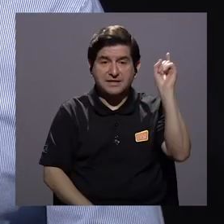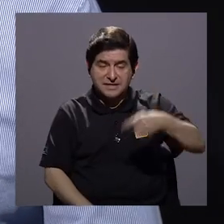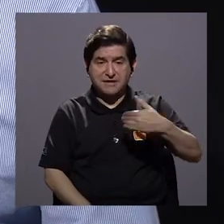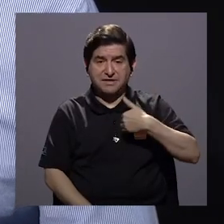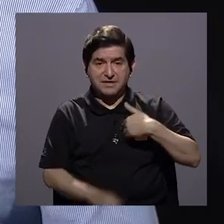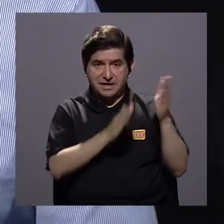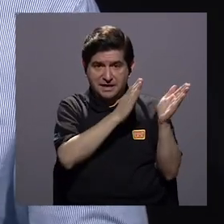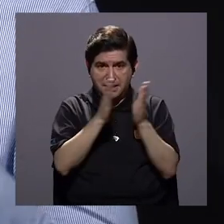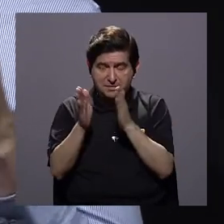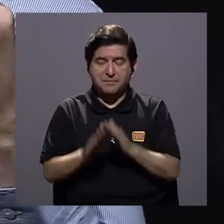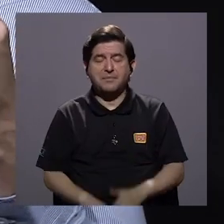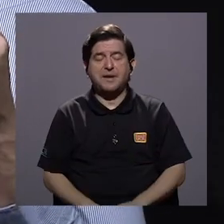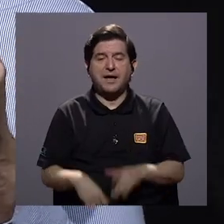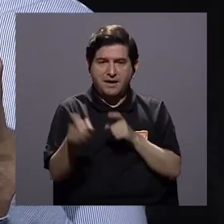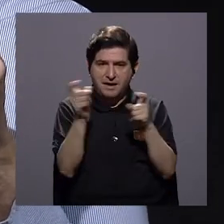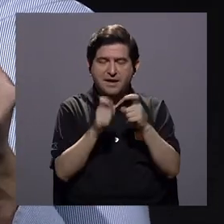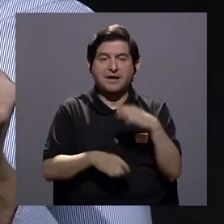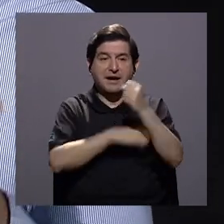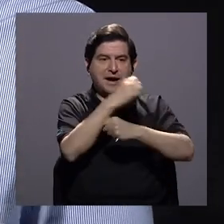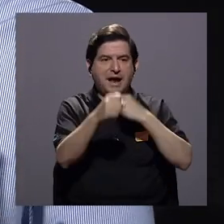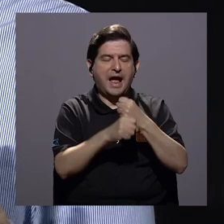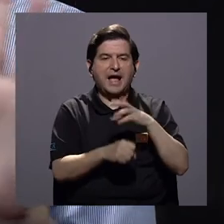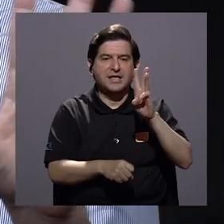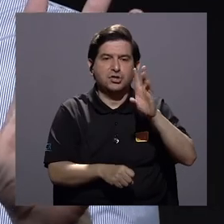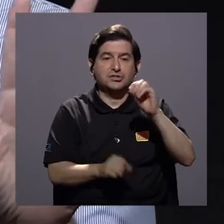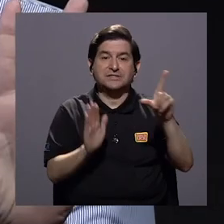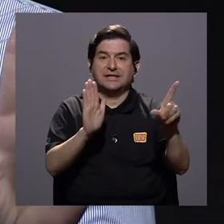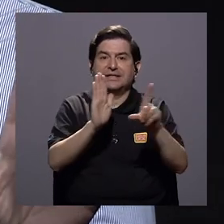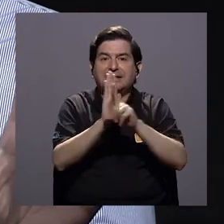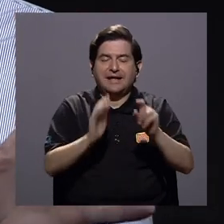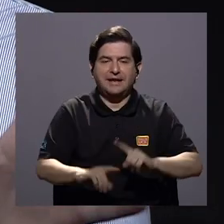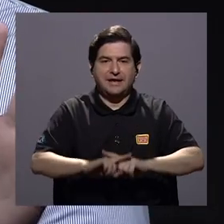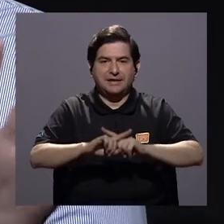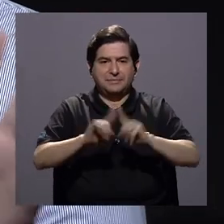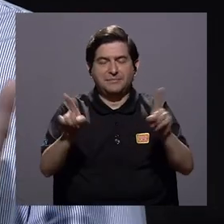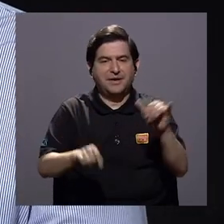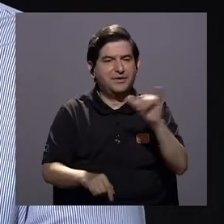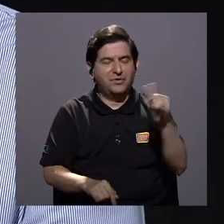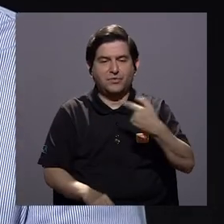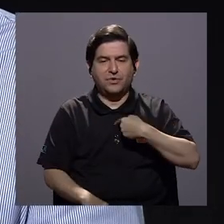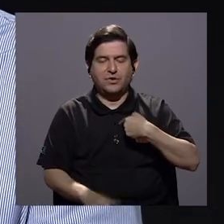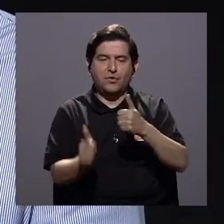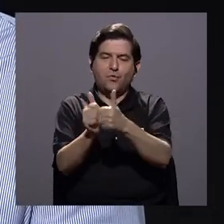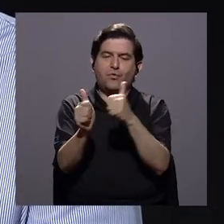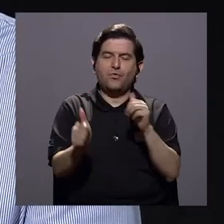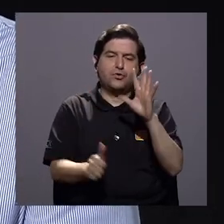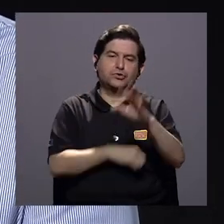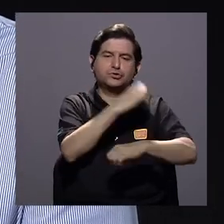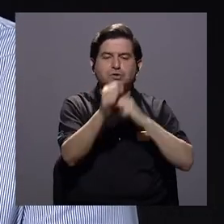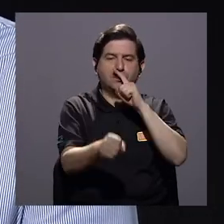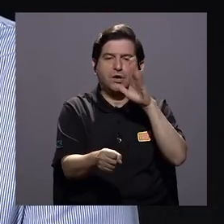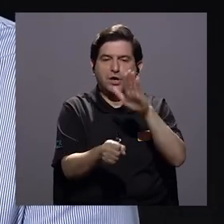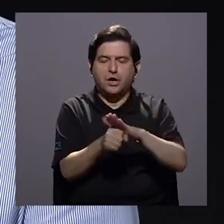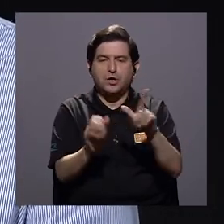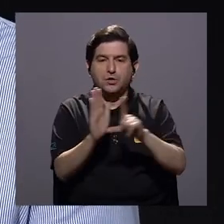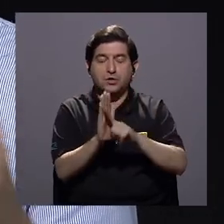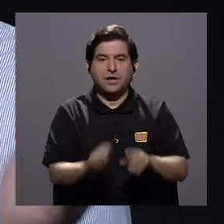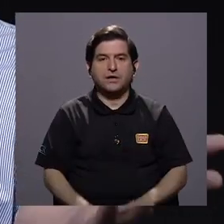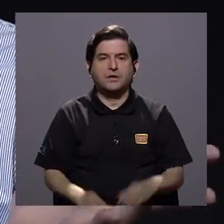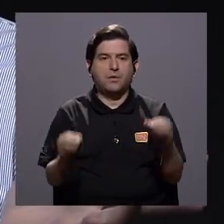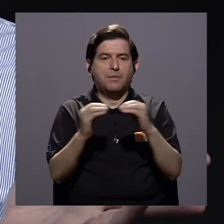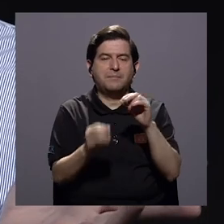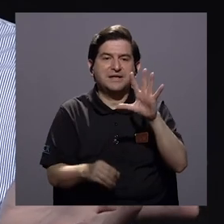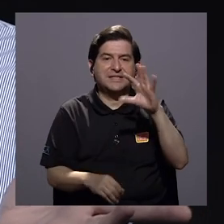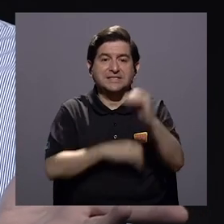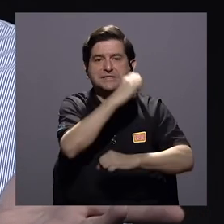cantonal según una ley de los años 60 imaginémonos solo que estamos digo no es lo mismo cuando uno se atrasa cinco años en cumplir una ley que cuando